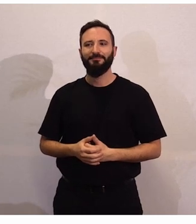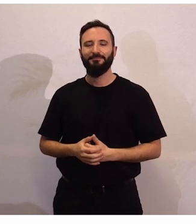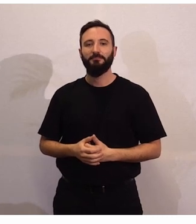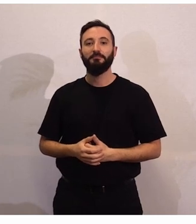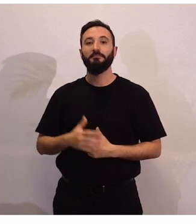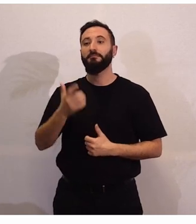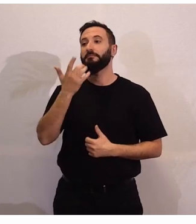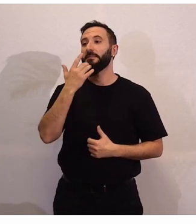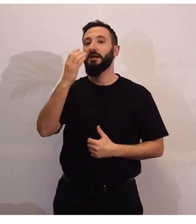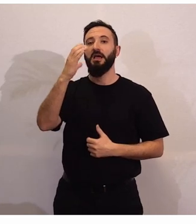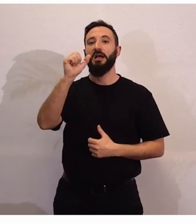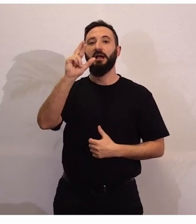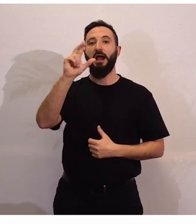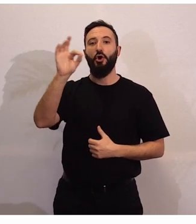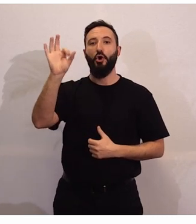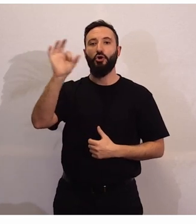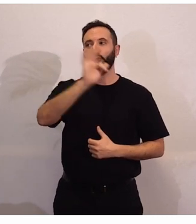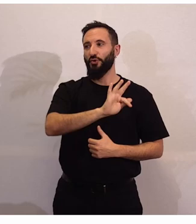Carlos, te paso la palabra.